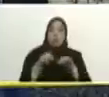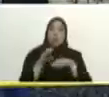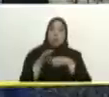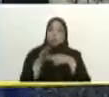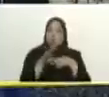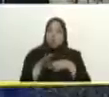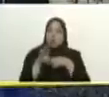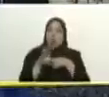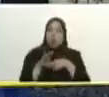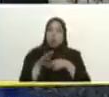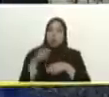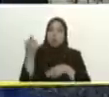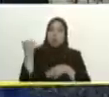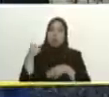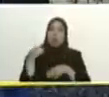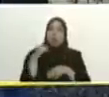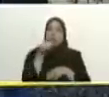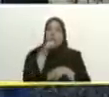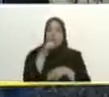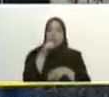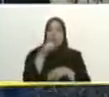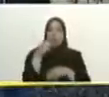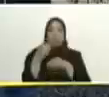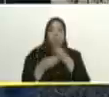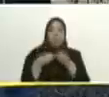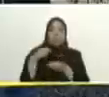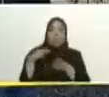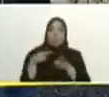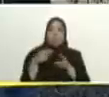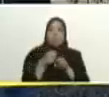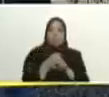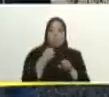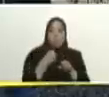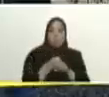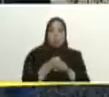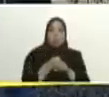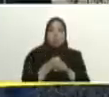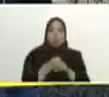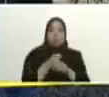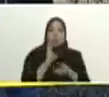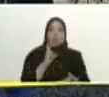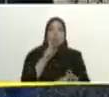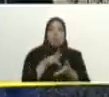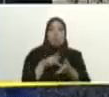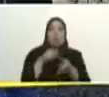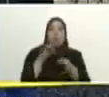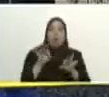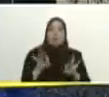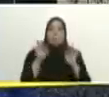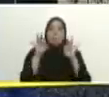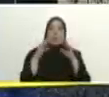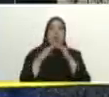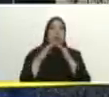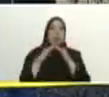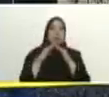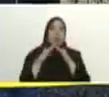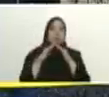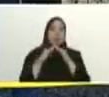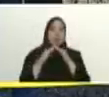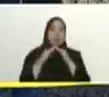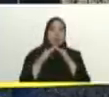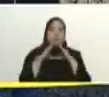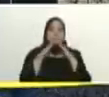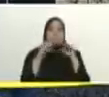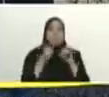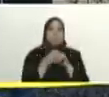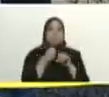por supuesto proteger las áreas y no caiga la como decir la parte específicamente de las viviendas y puedan caer al río porque